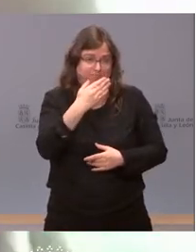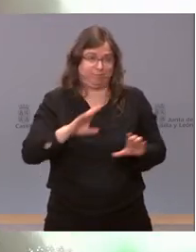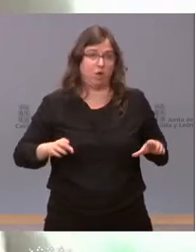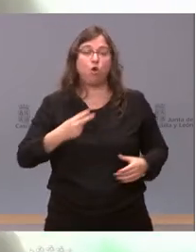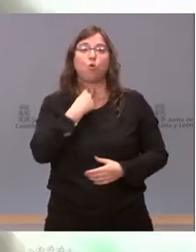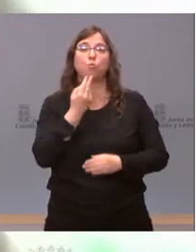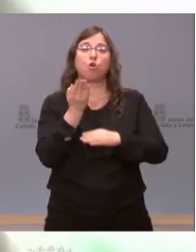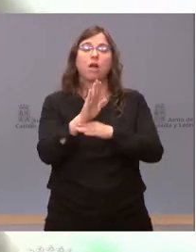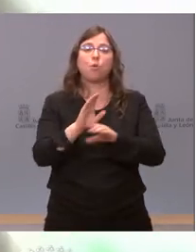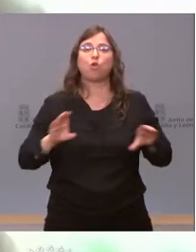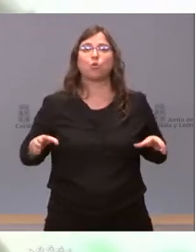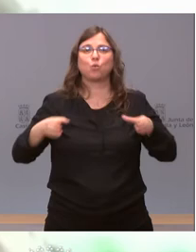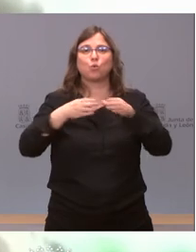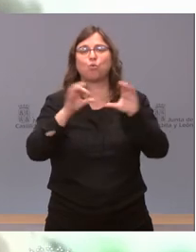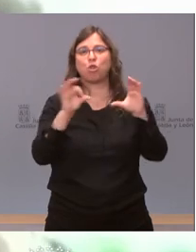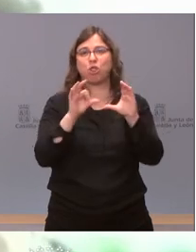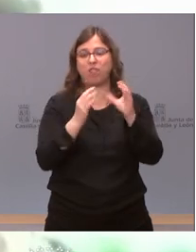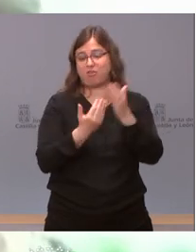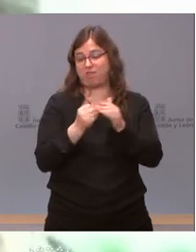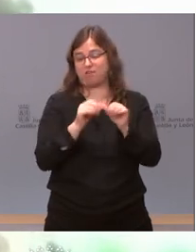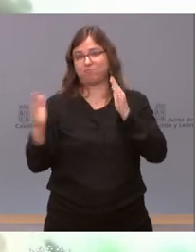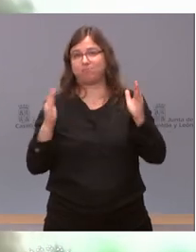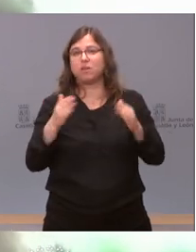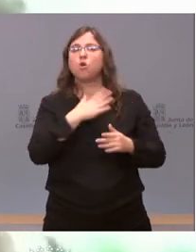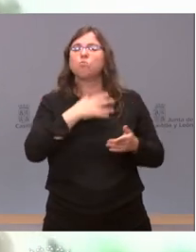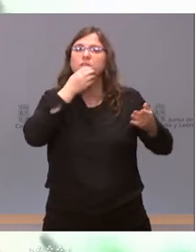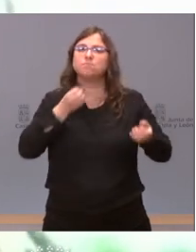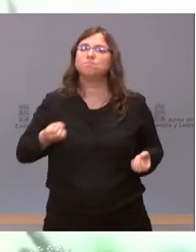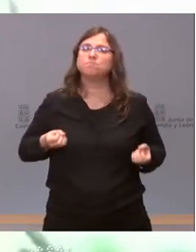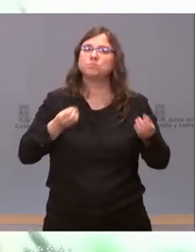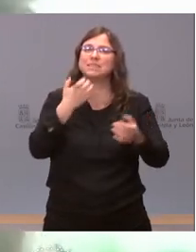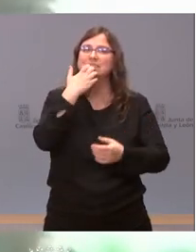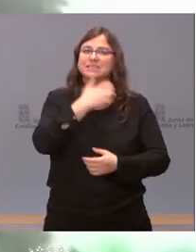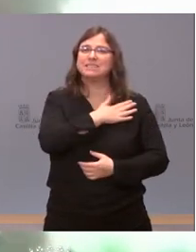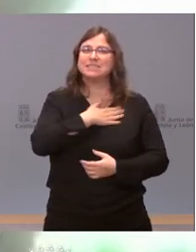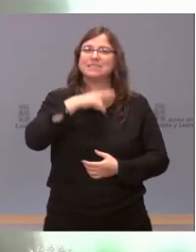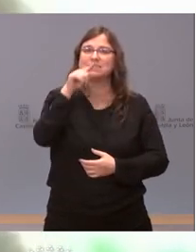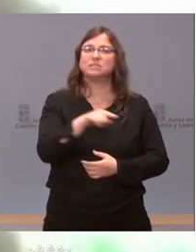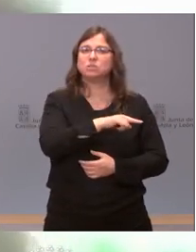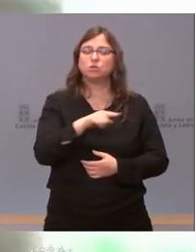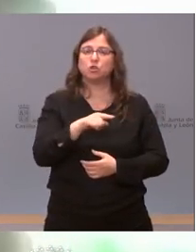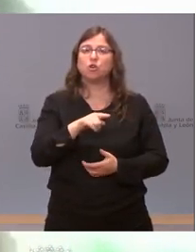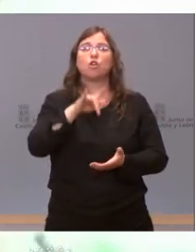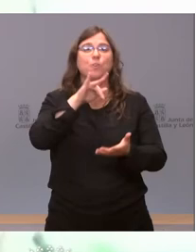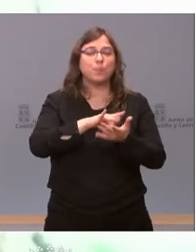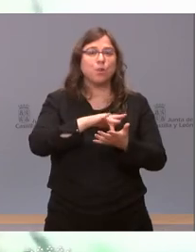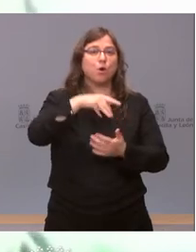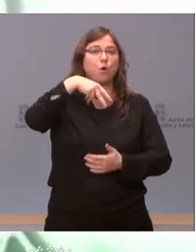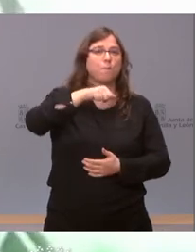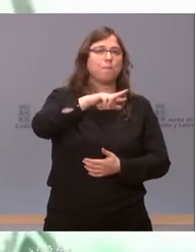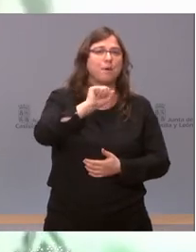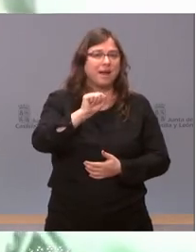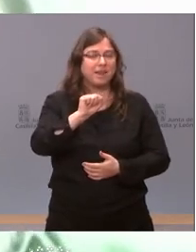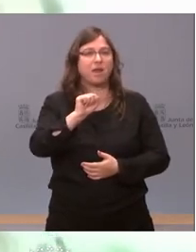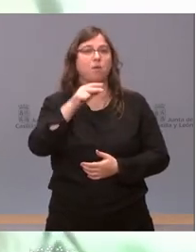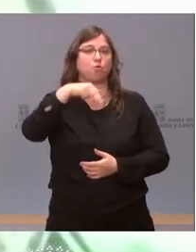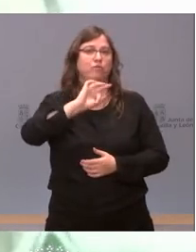Ciudadanos estos días podría decirnos si estarían dispuestos a que María Montero regresase otra vez al grupo